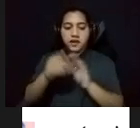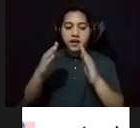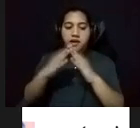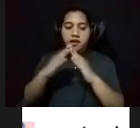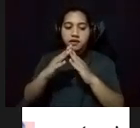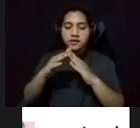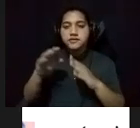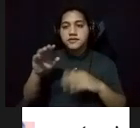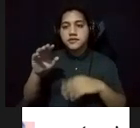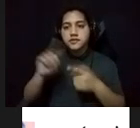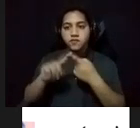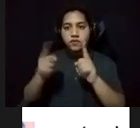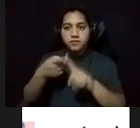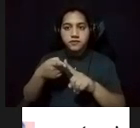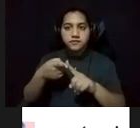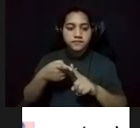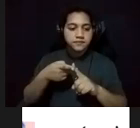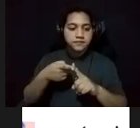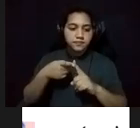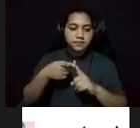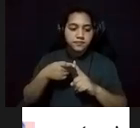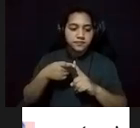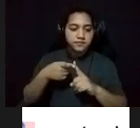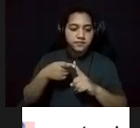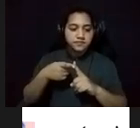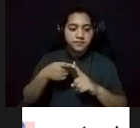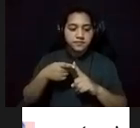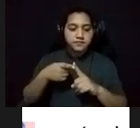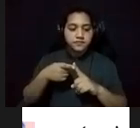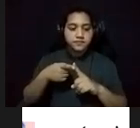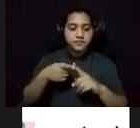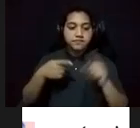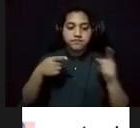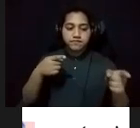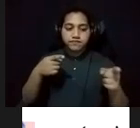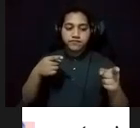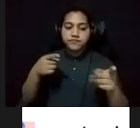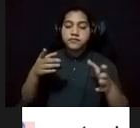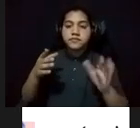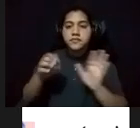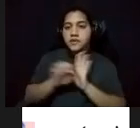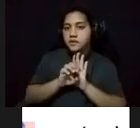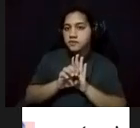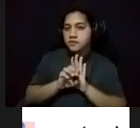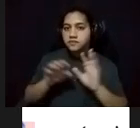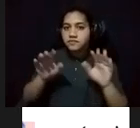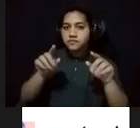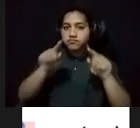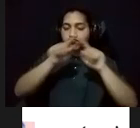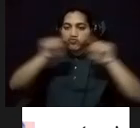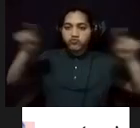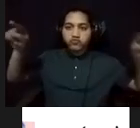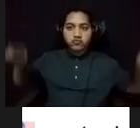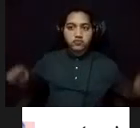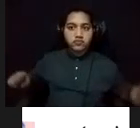Una destacada creación del maestro, el adibetco, lo ejemplifica el mural en la plena